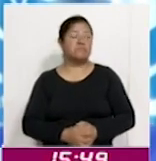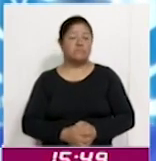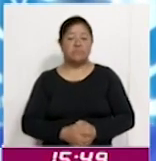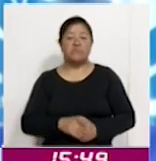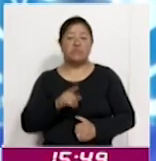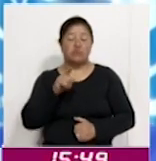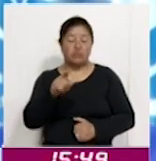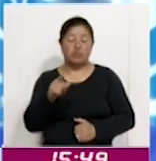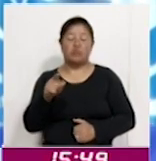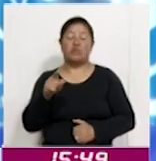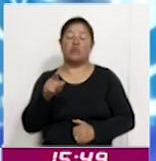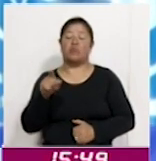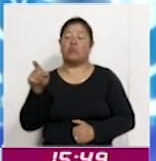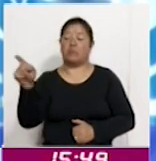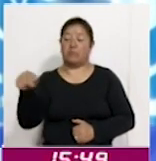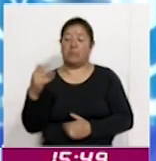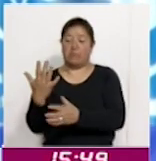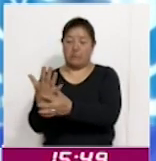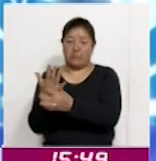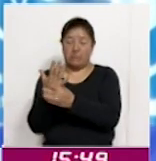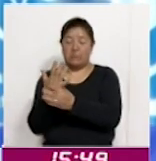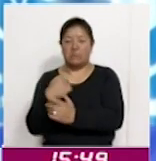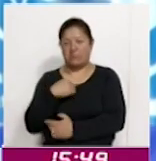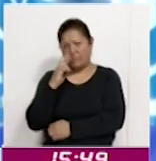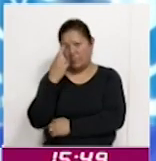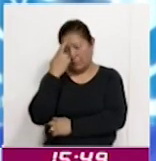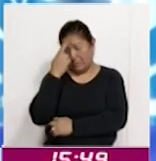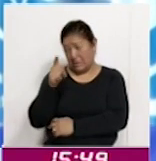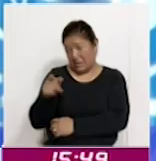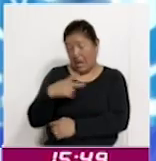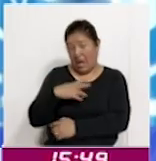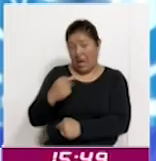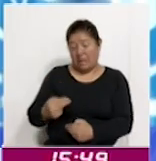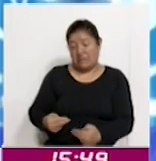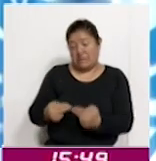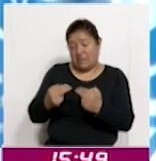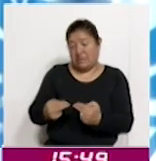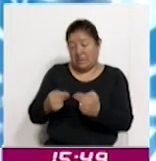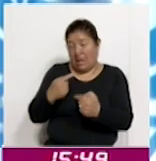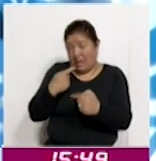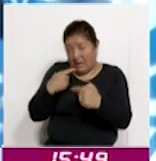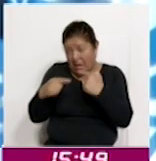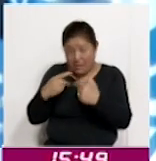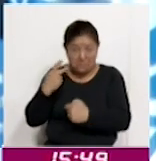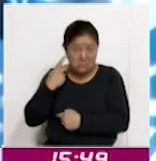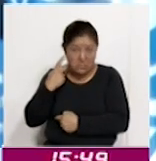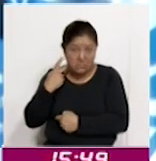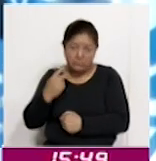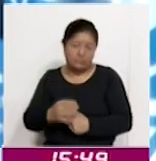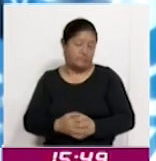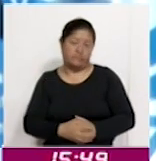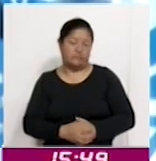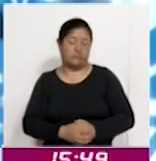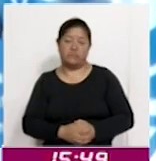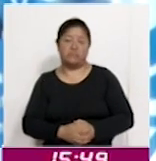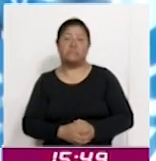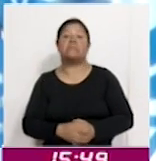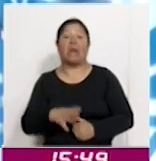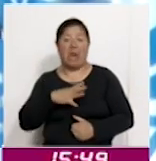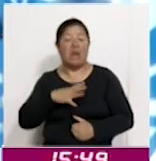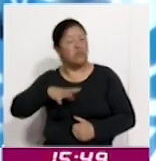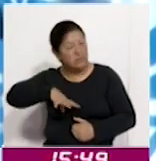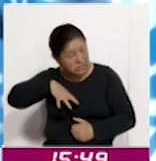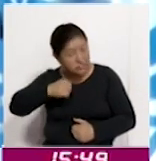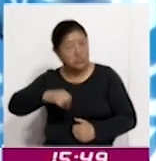Su presencia nos recuerda que no se trata solo de una negociación política, sino de un esfuerzo